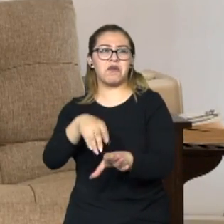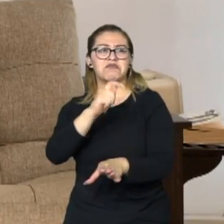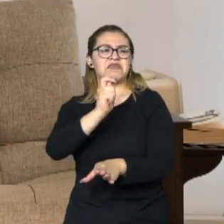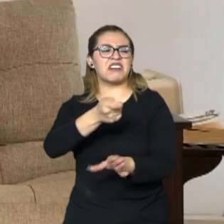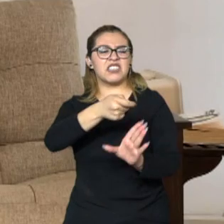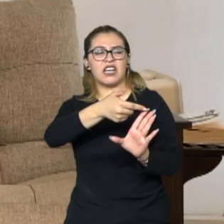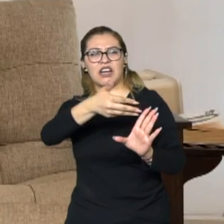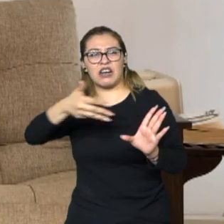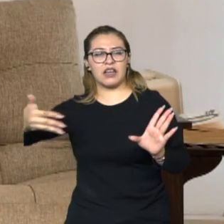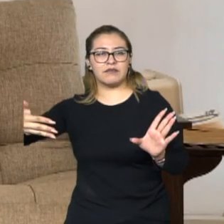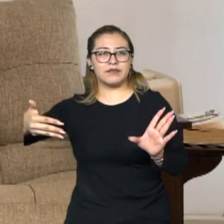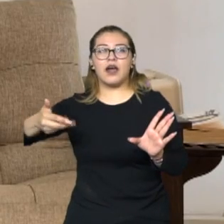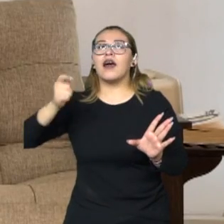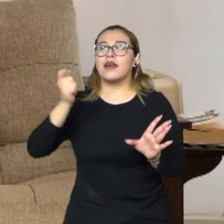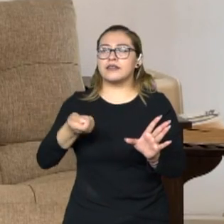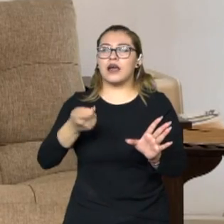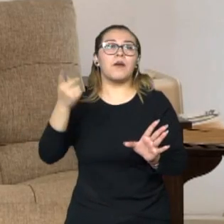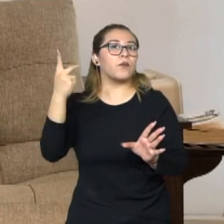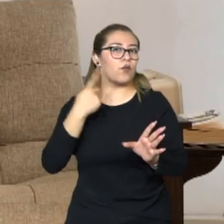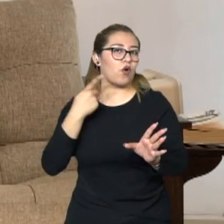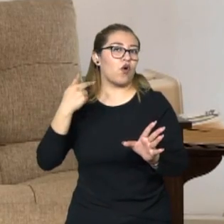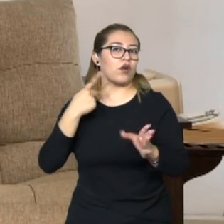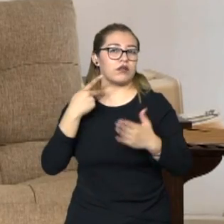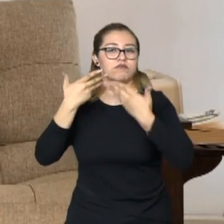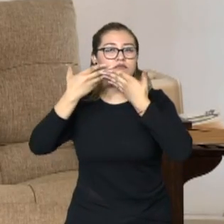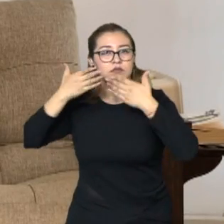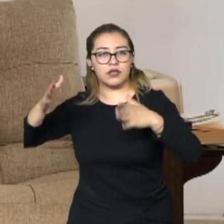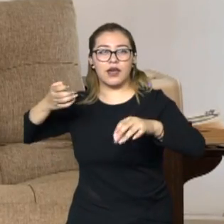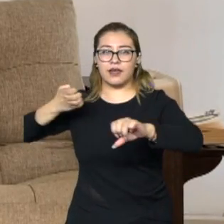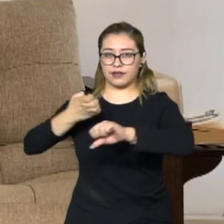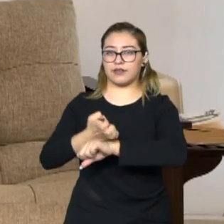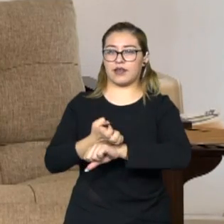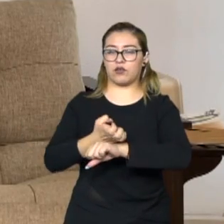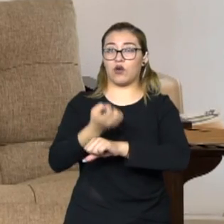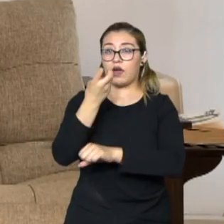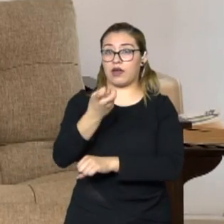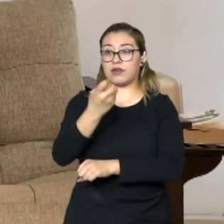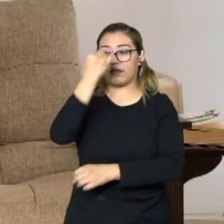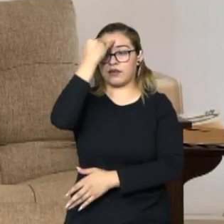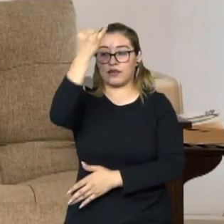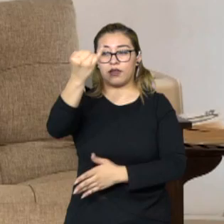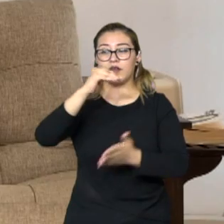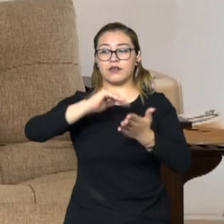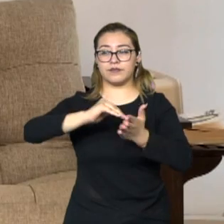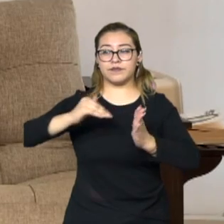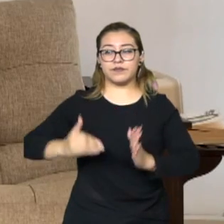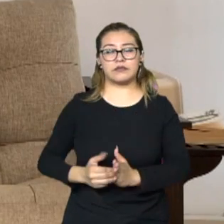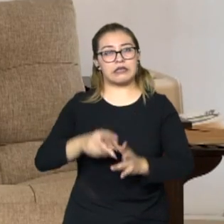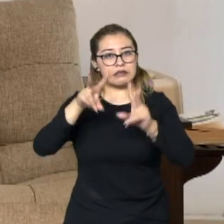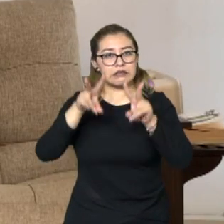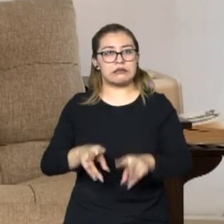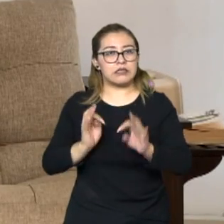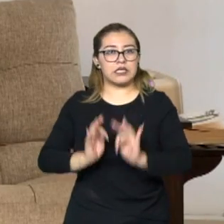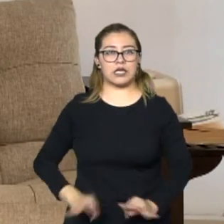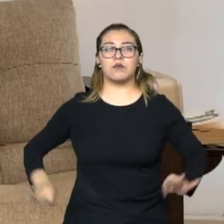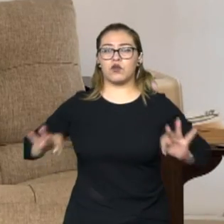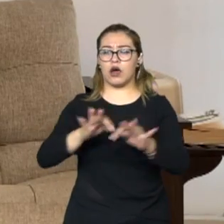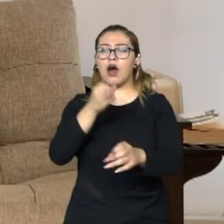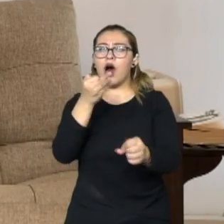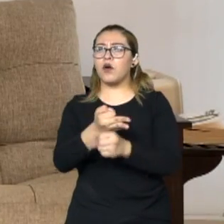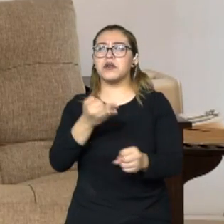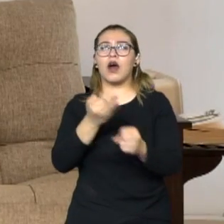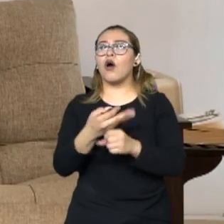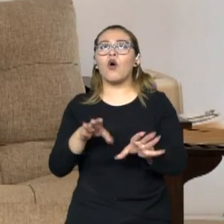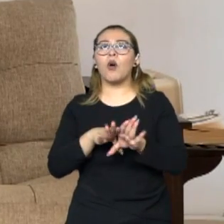una política de Estado estratégica y estructural. Y eso no lo estamos viendo.